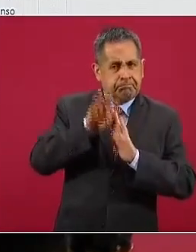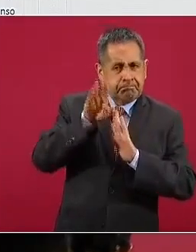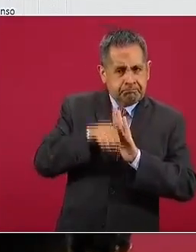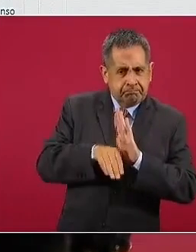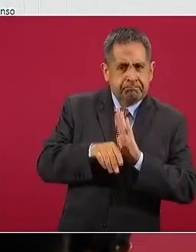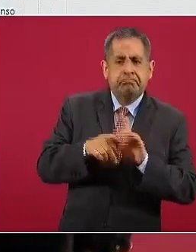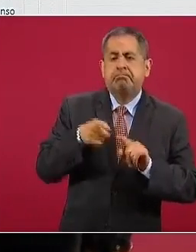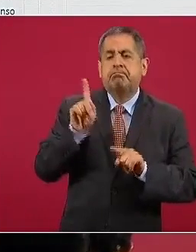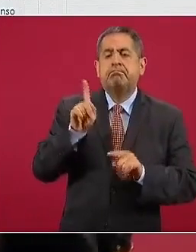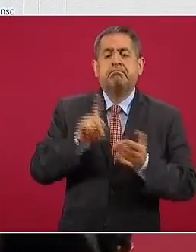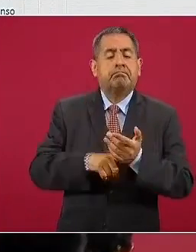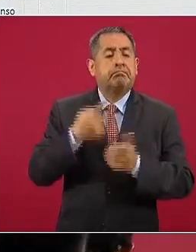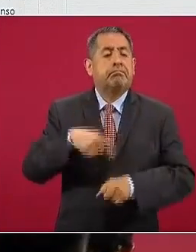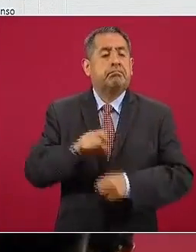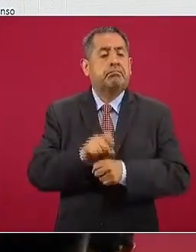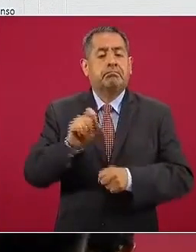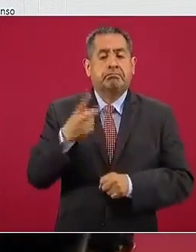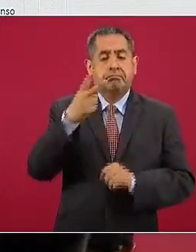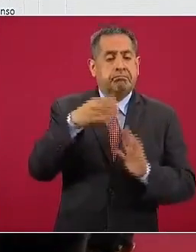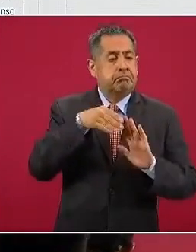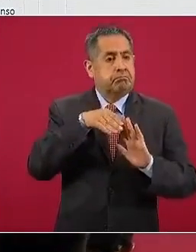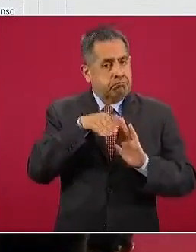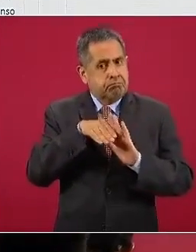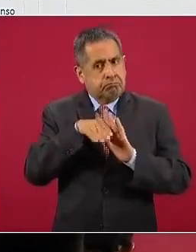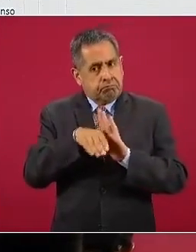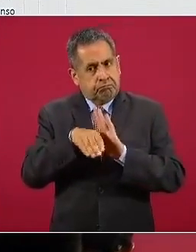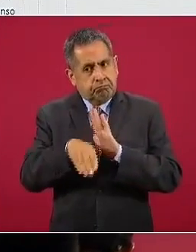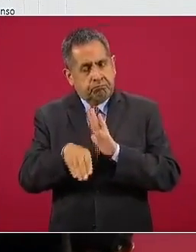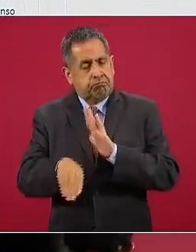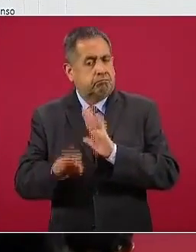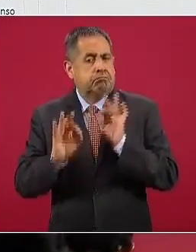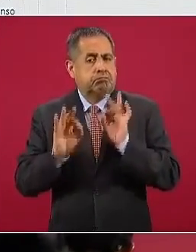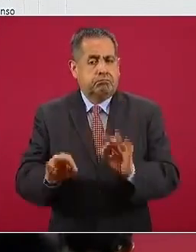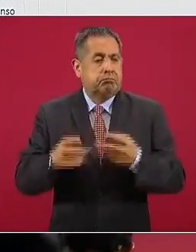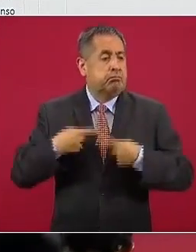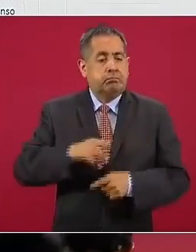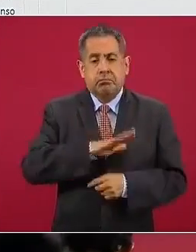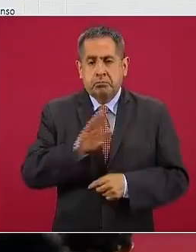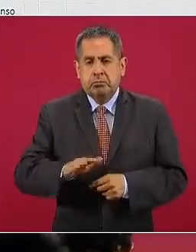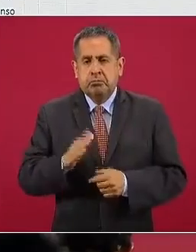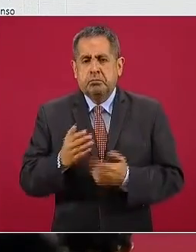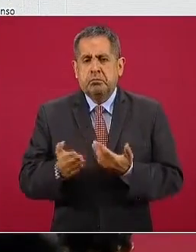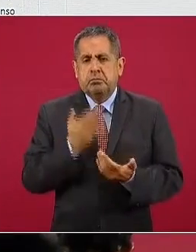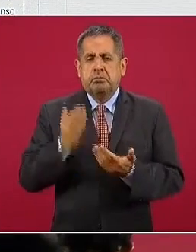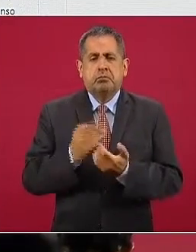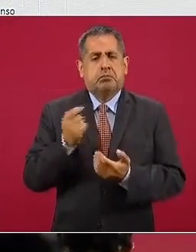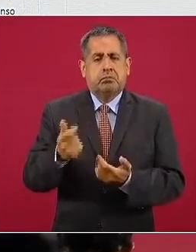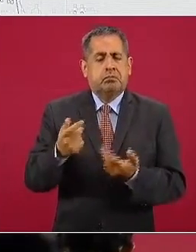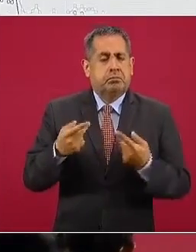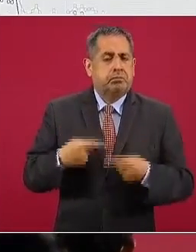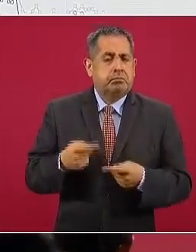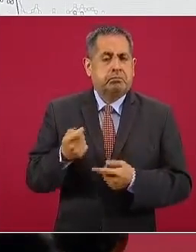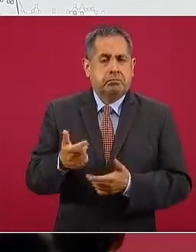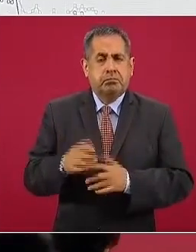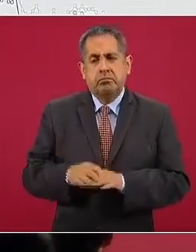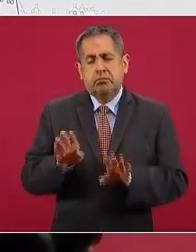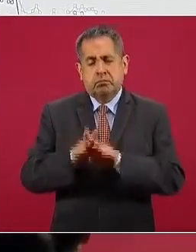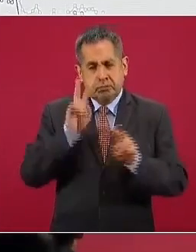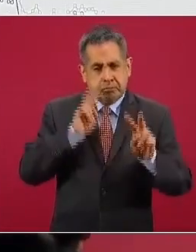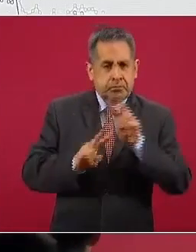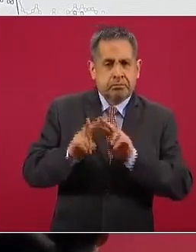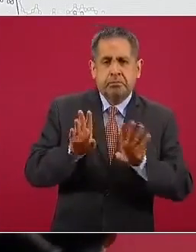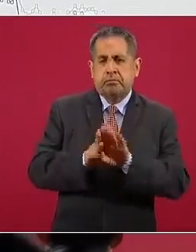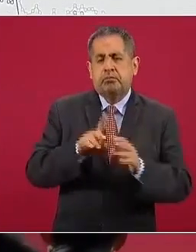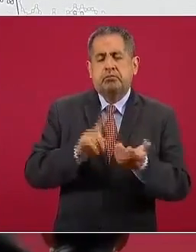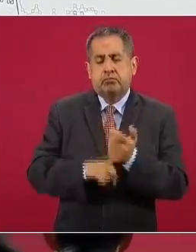semana veintidós en una tendencia general de descenso, lo mismo la mortalidad. La siguiente. Y en la ocupación hospitalaria vemos variaciones, pero